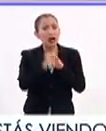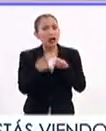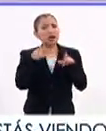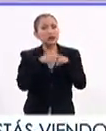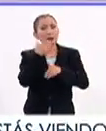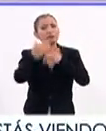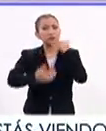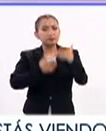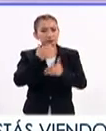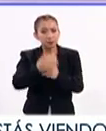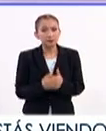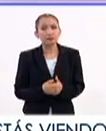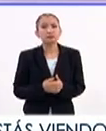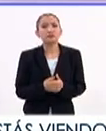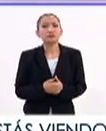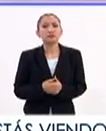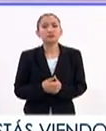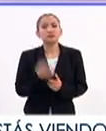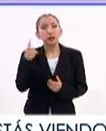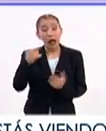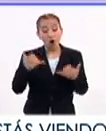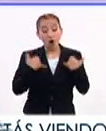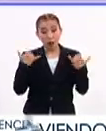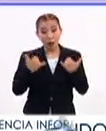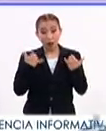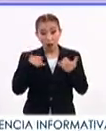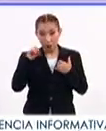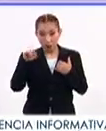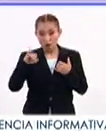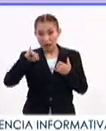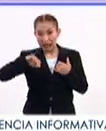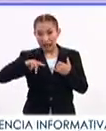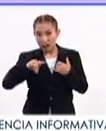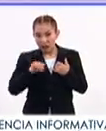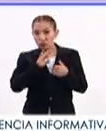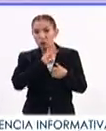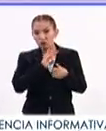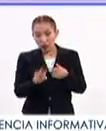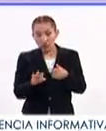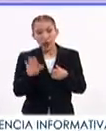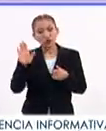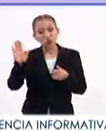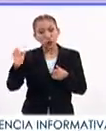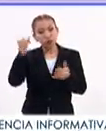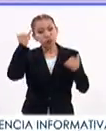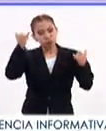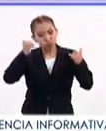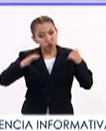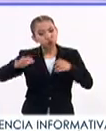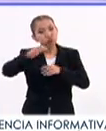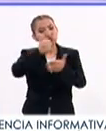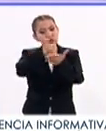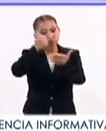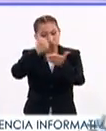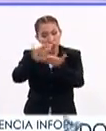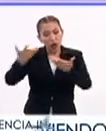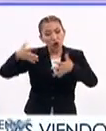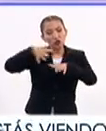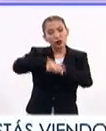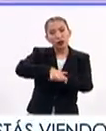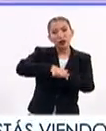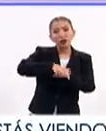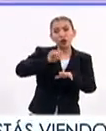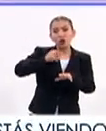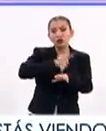seguir avanzando en ese aspecto, para que los jóvenes, como los ingenieros, vean que pueden además tener un emprendimiento social de inclusión, no